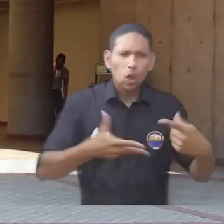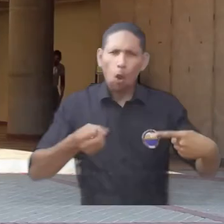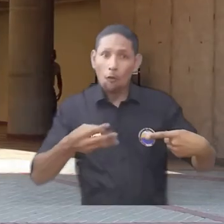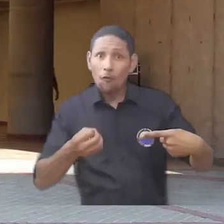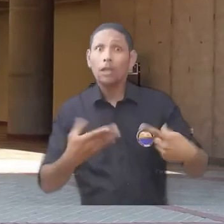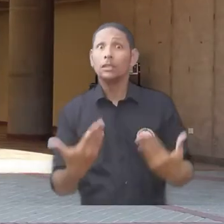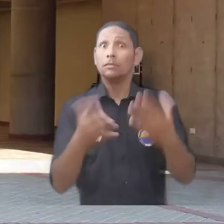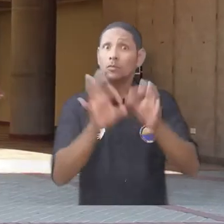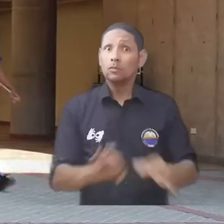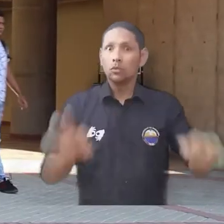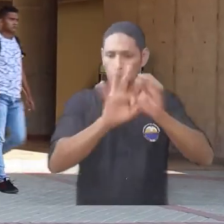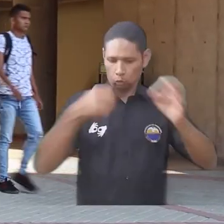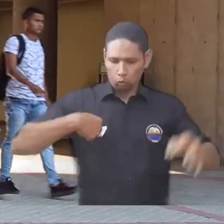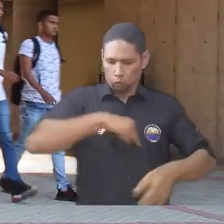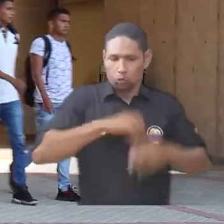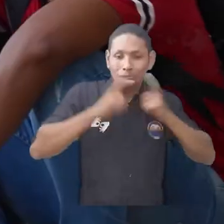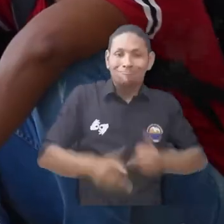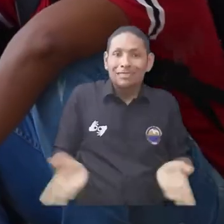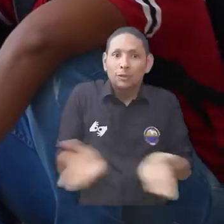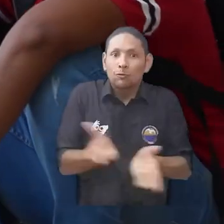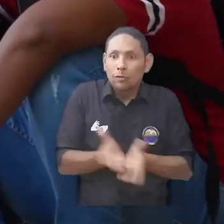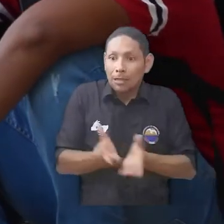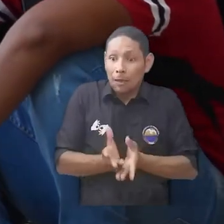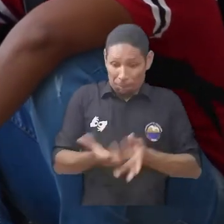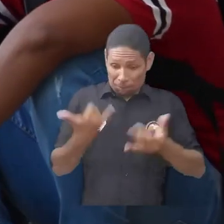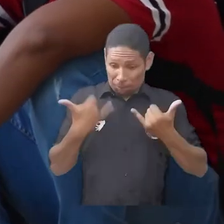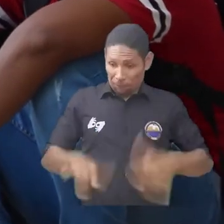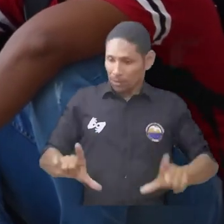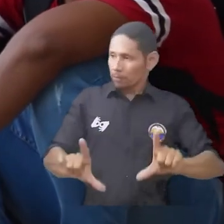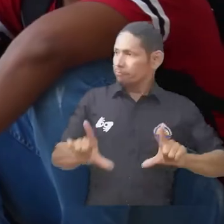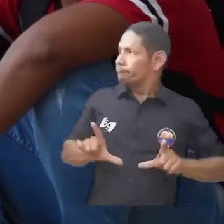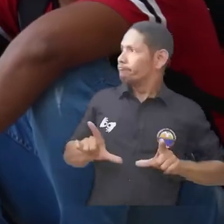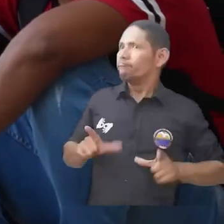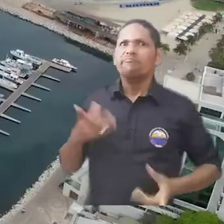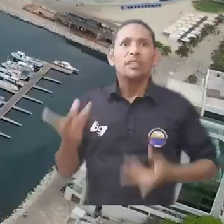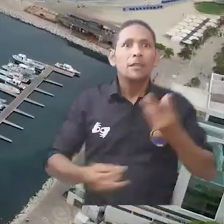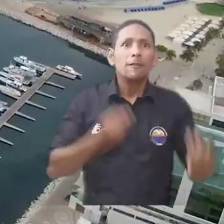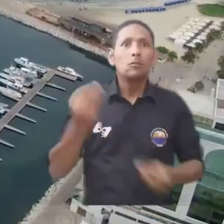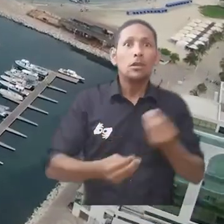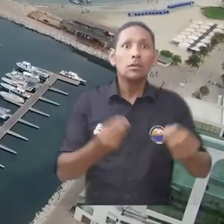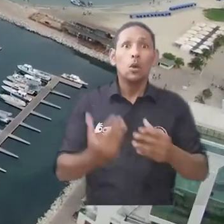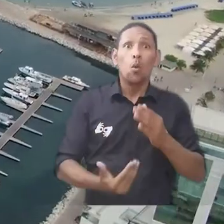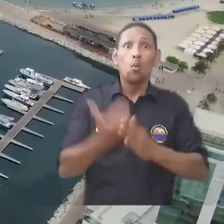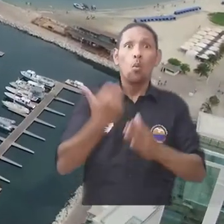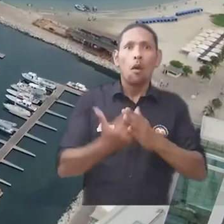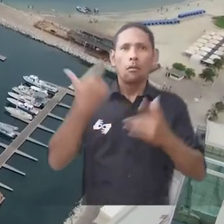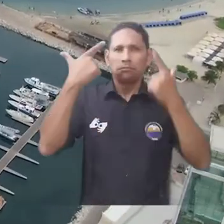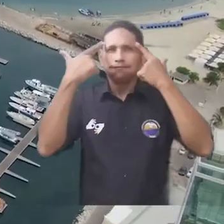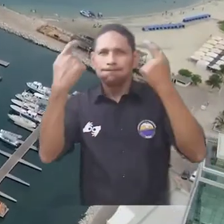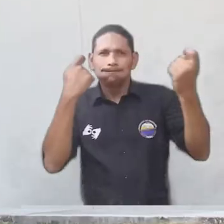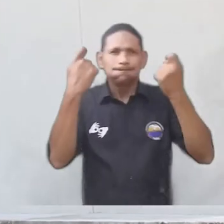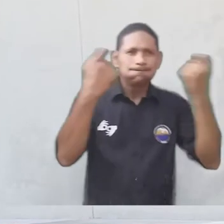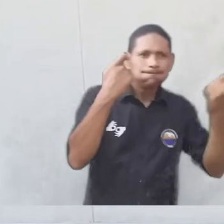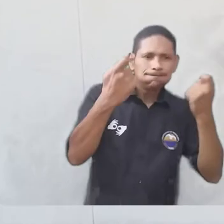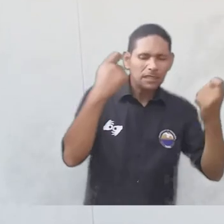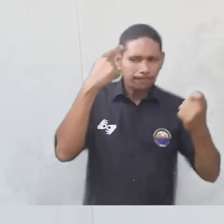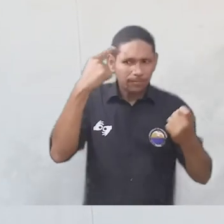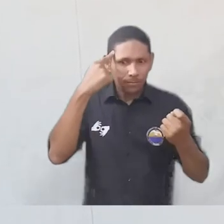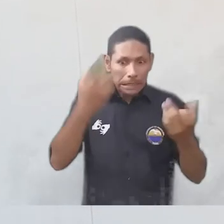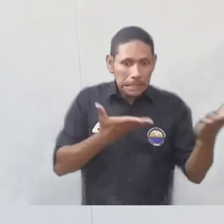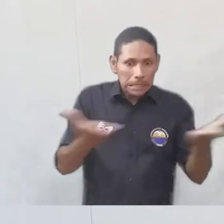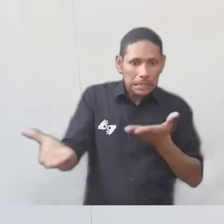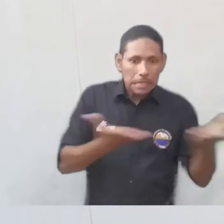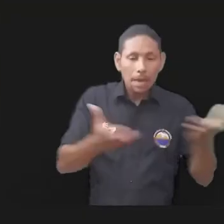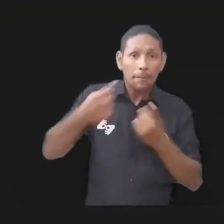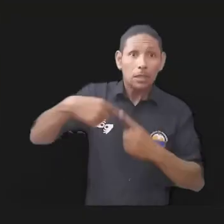estudiantes. Y al salir de nuestra universidad, vamos a llegar a ser o turistas o prestadores de servicios turísticos. Es una